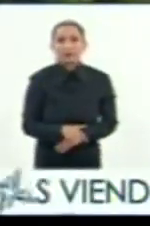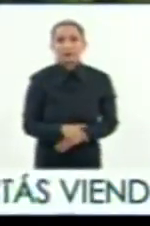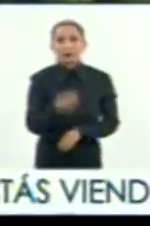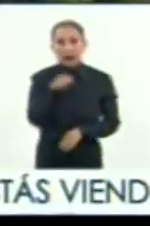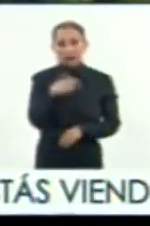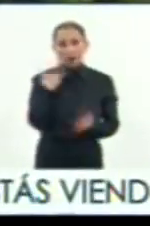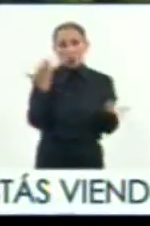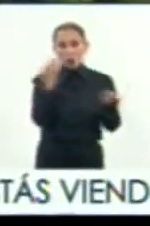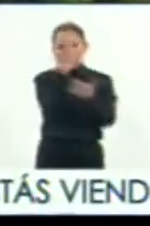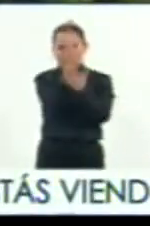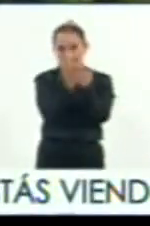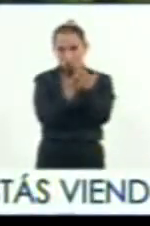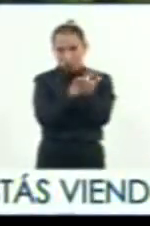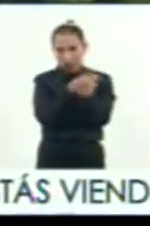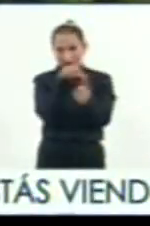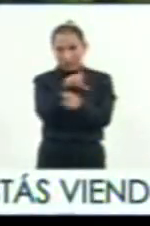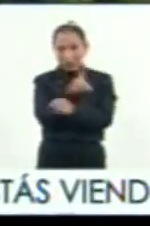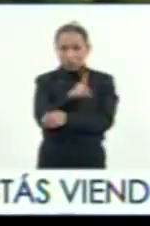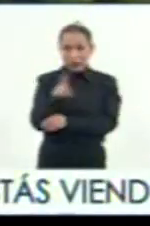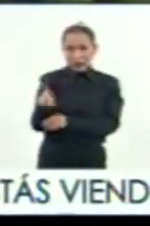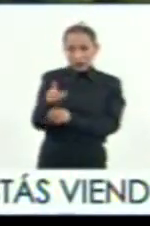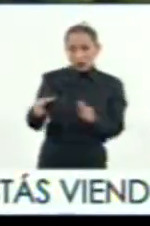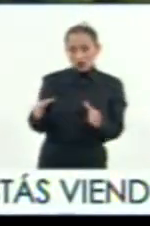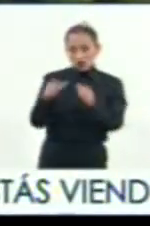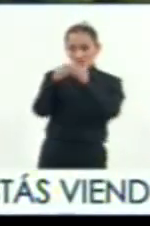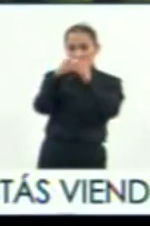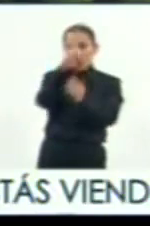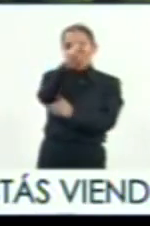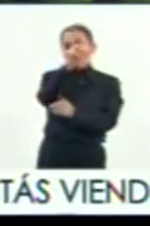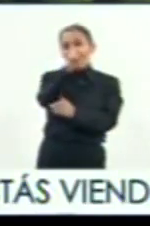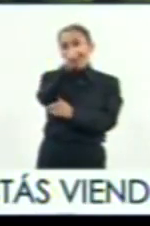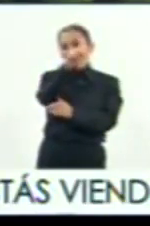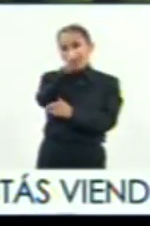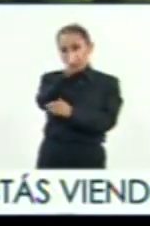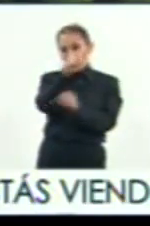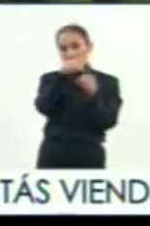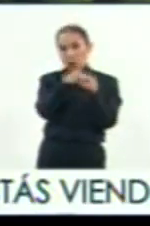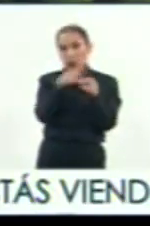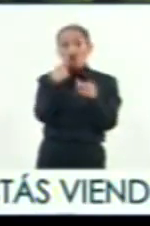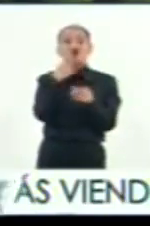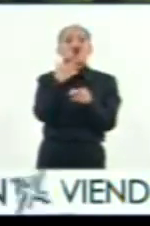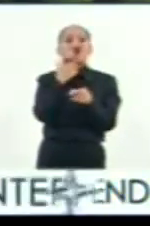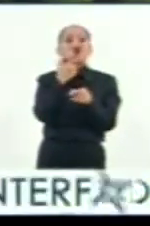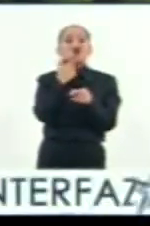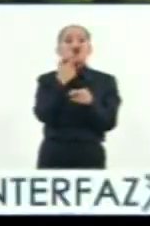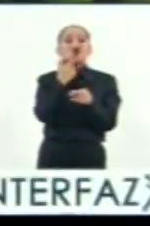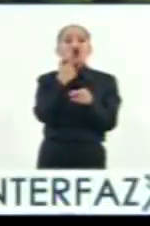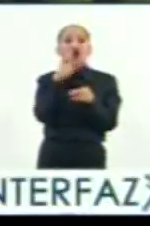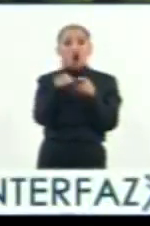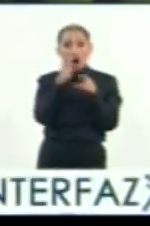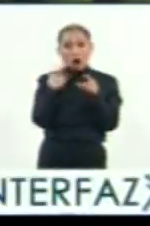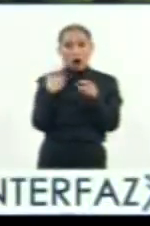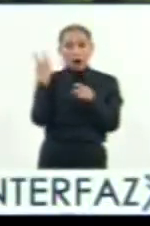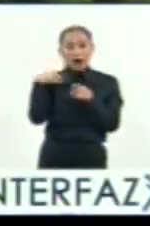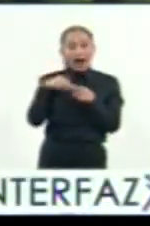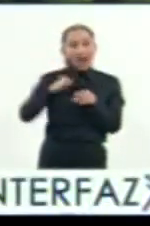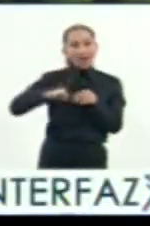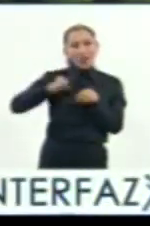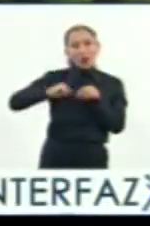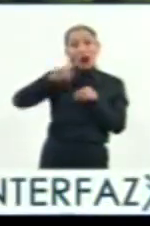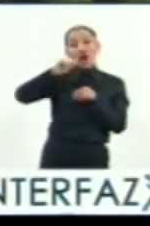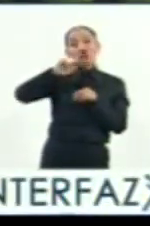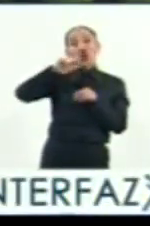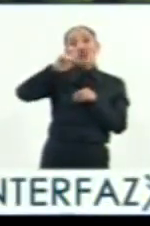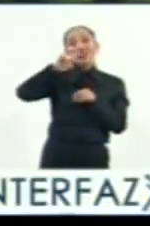representación. Tenemos a la derecha el volcán Popocatépetl. Los triángulos rojos que se ven es la ruta prehispánica que desde los